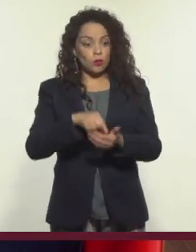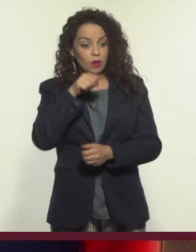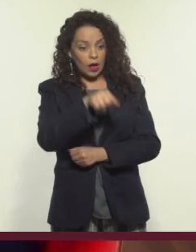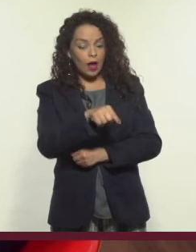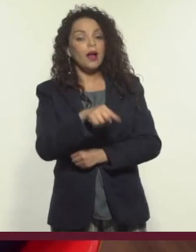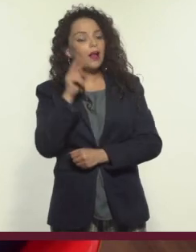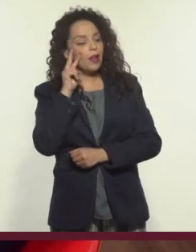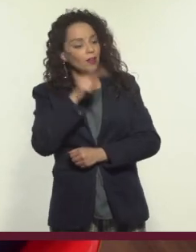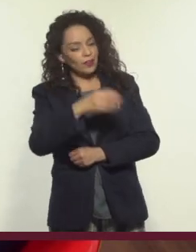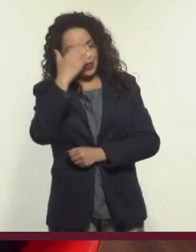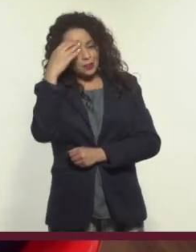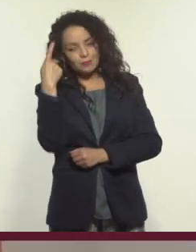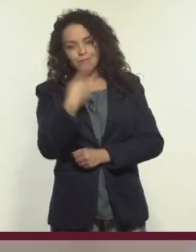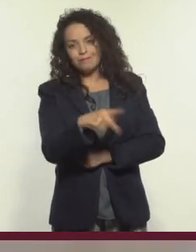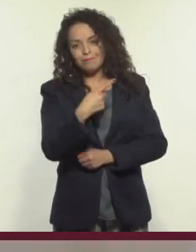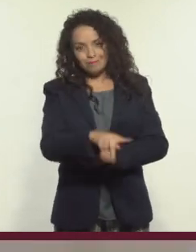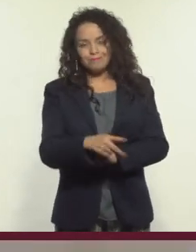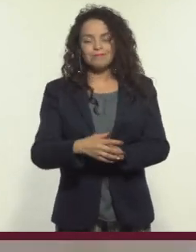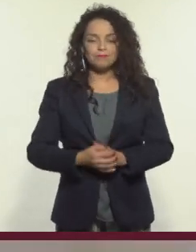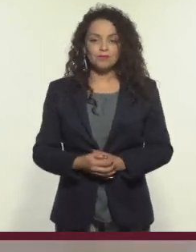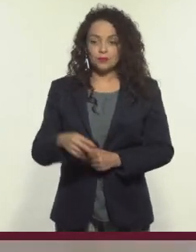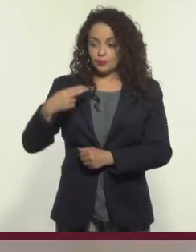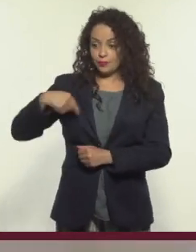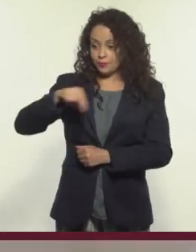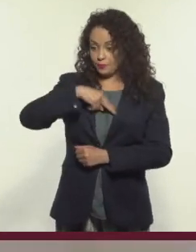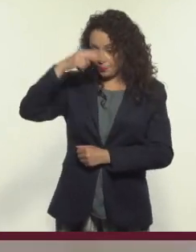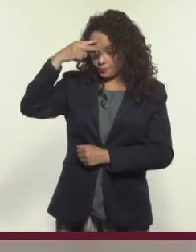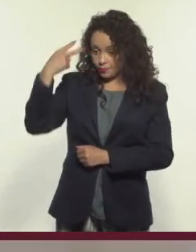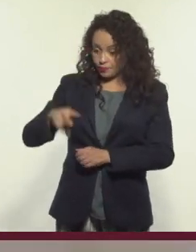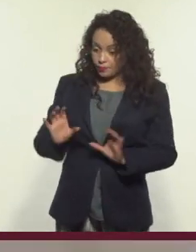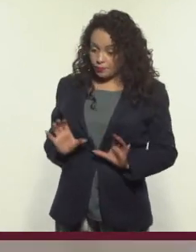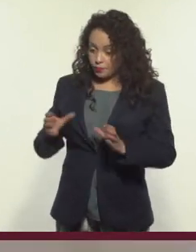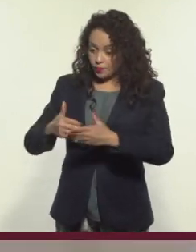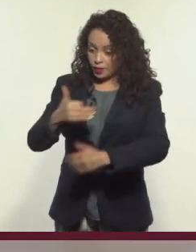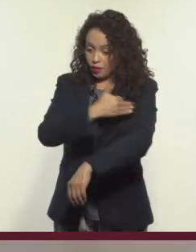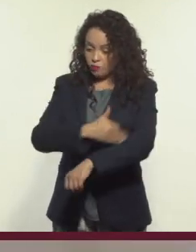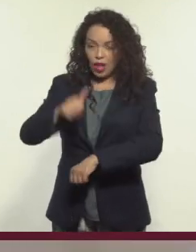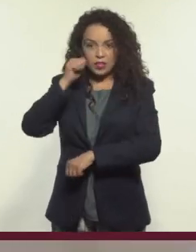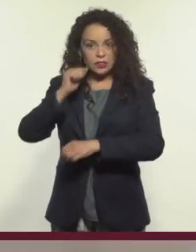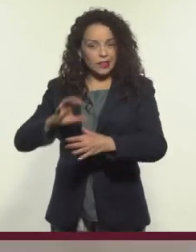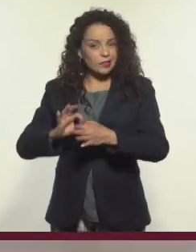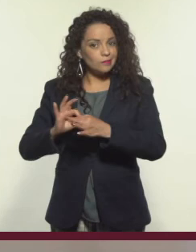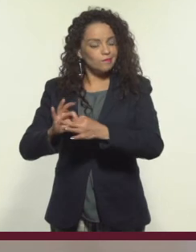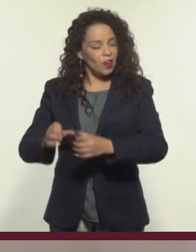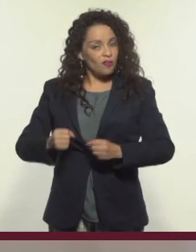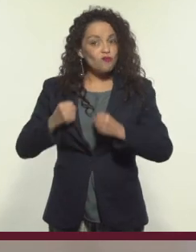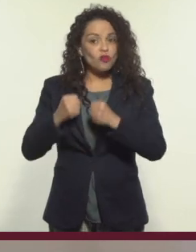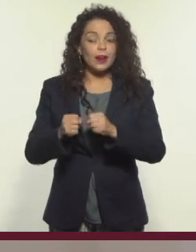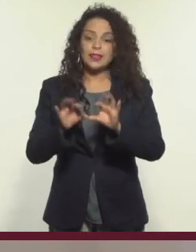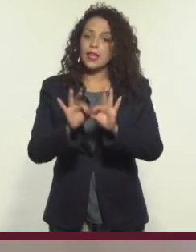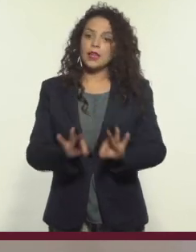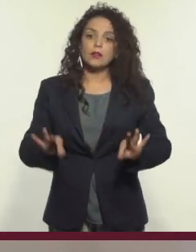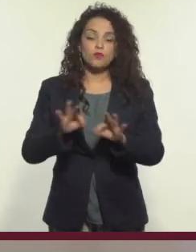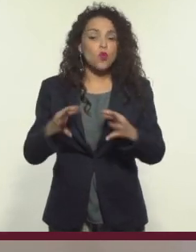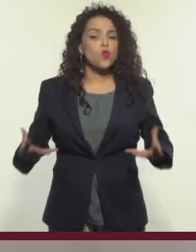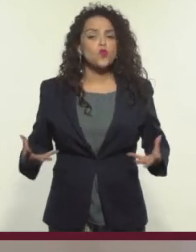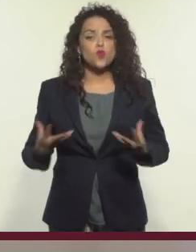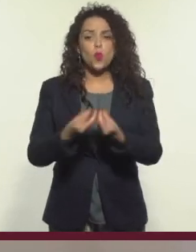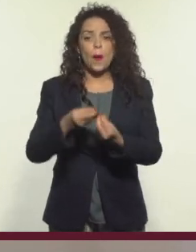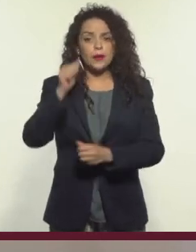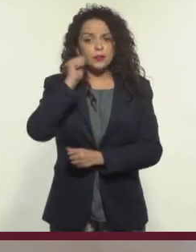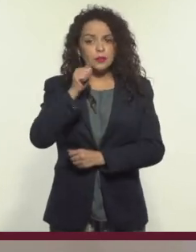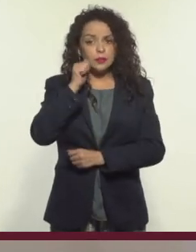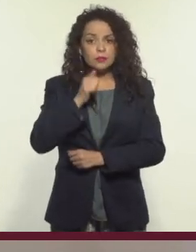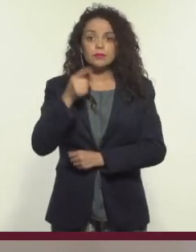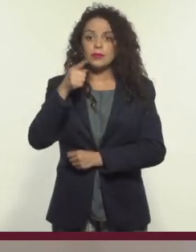que dejaron. Para nosotros como mexicanos, que tenemos un núcleo familiar muy fuerte, es muy importante mantenernos juntos